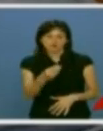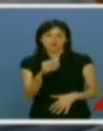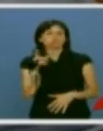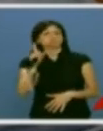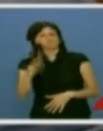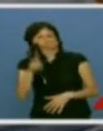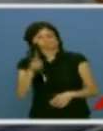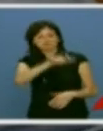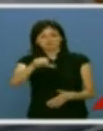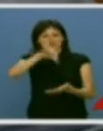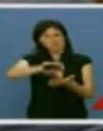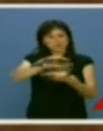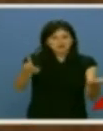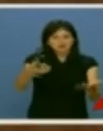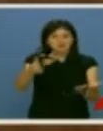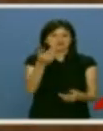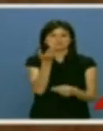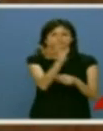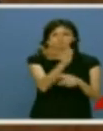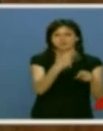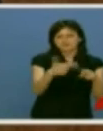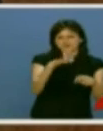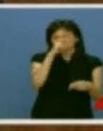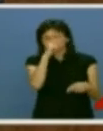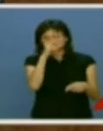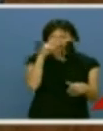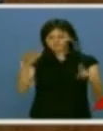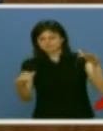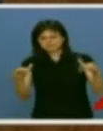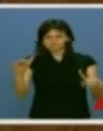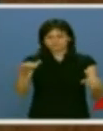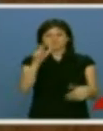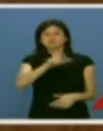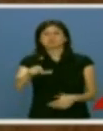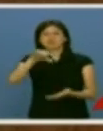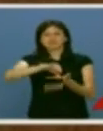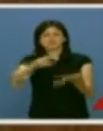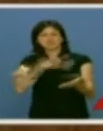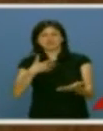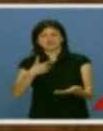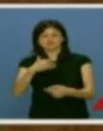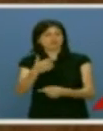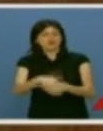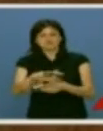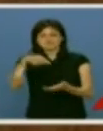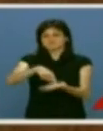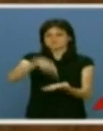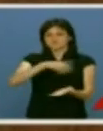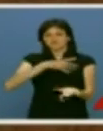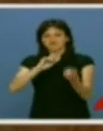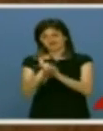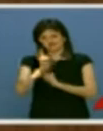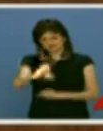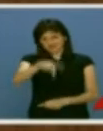relación entre los ciudadanos y sus representantes políticos, preocupante, y con miles de ciudadanos demandando cambios en las calles, también aquí en